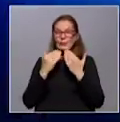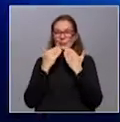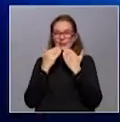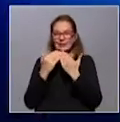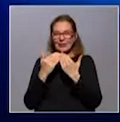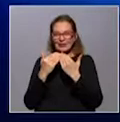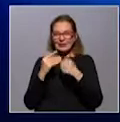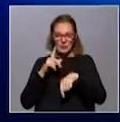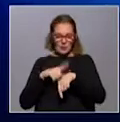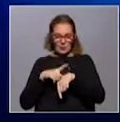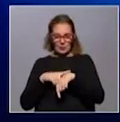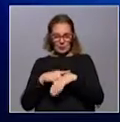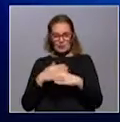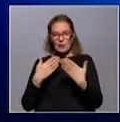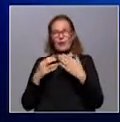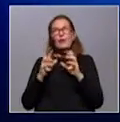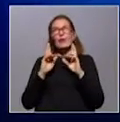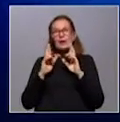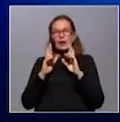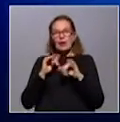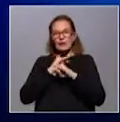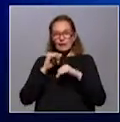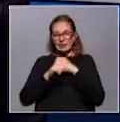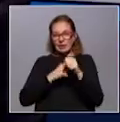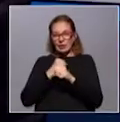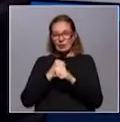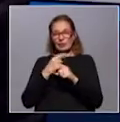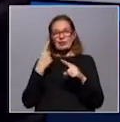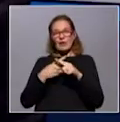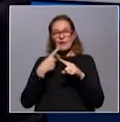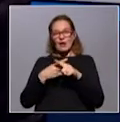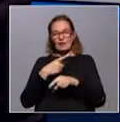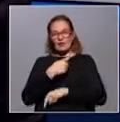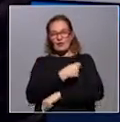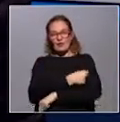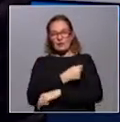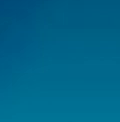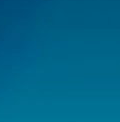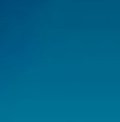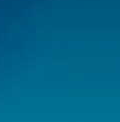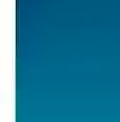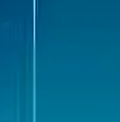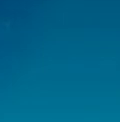muchas gracias por estos minutos y bueno, ojalá entonces que a fin de año podamos estar celebrando Claro que sí, Pilar, vamos a hacer todo lo necesario.